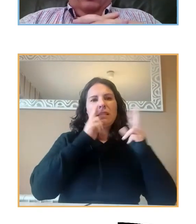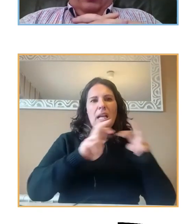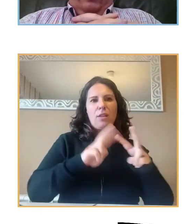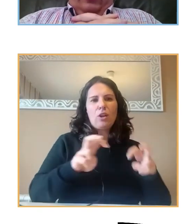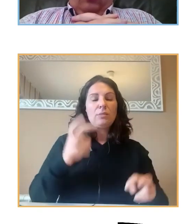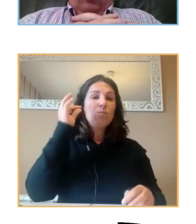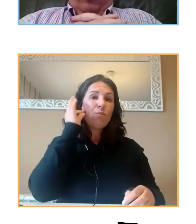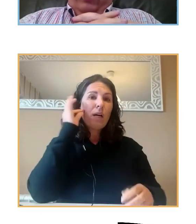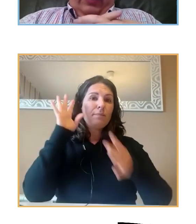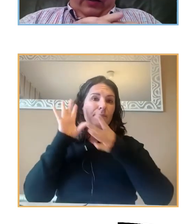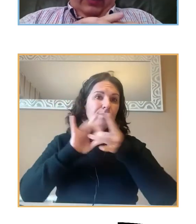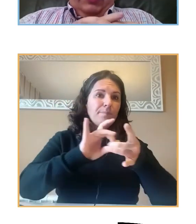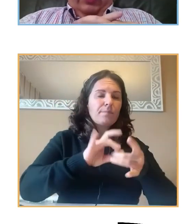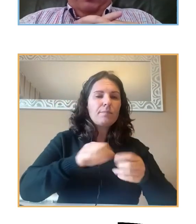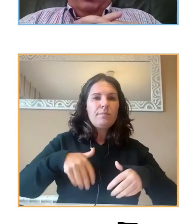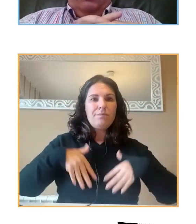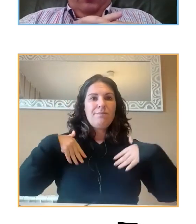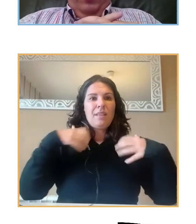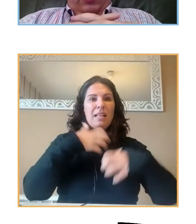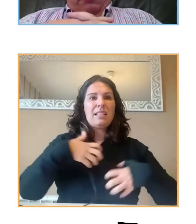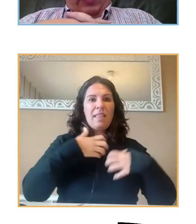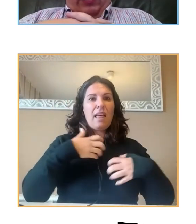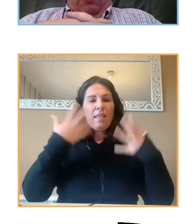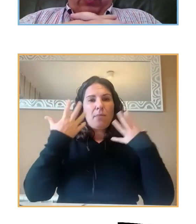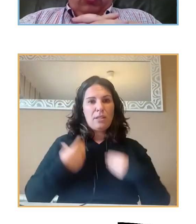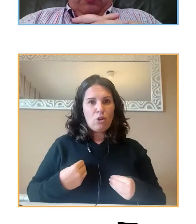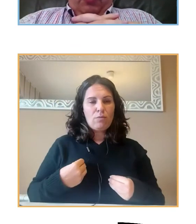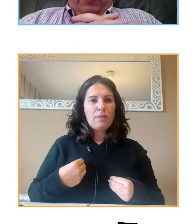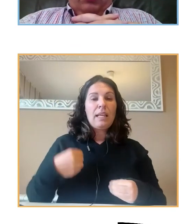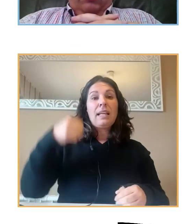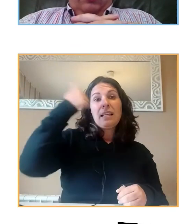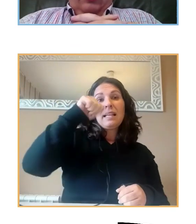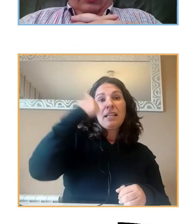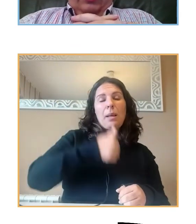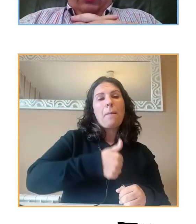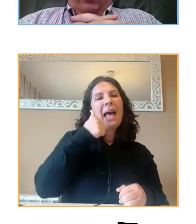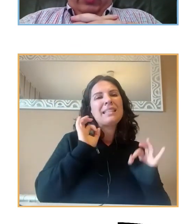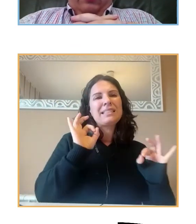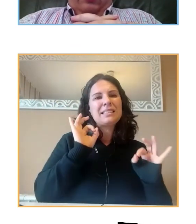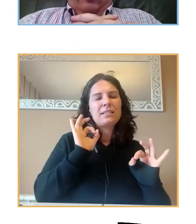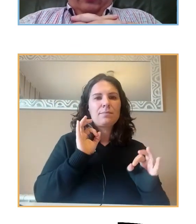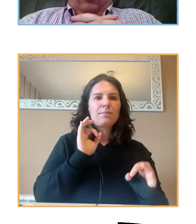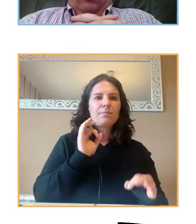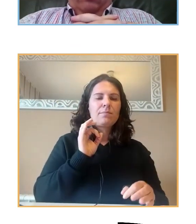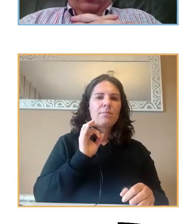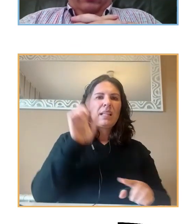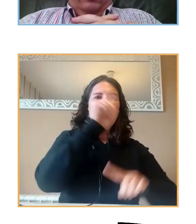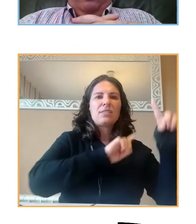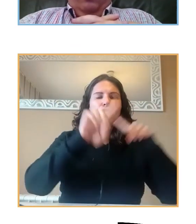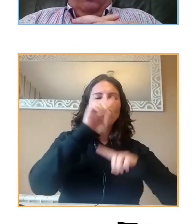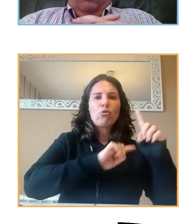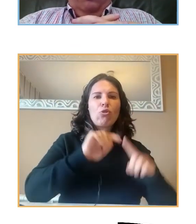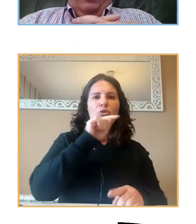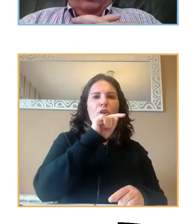a trastornos emocionales de ansiedad y depresión, mientras que los varones son más propensos a desarrollar trastornos de